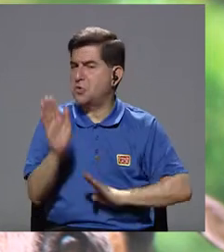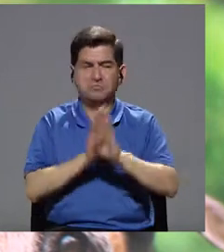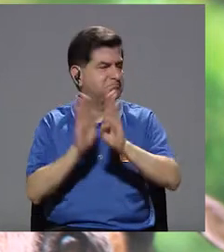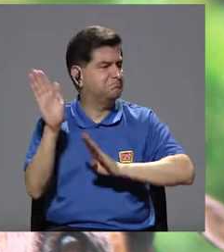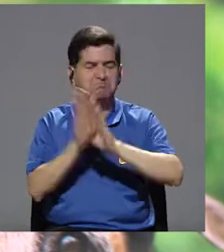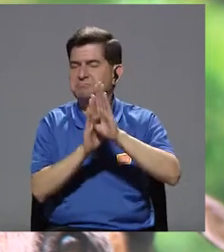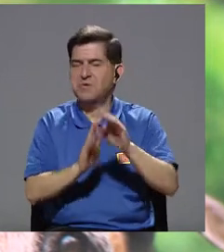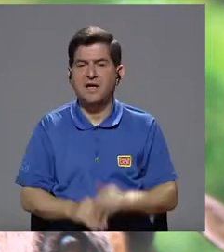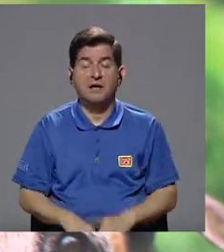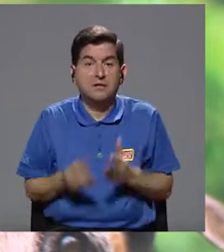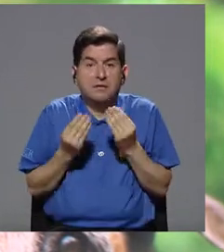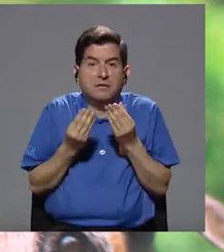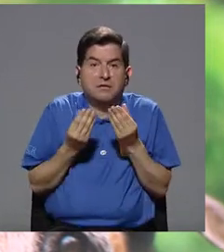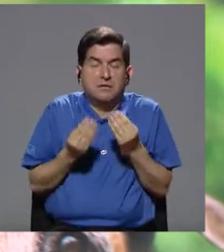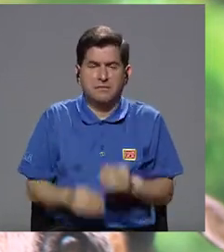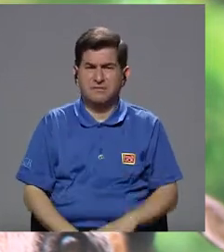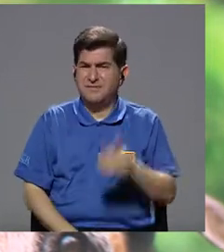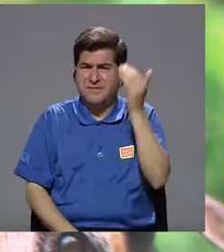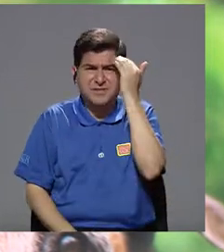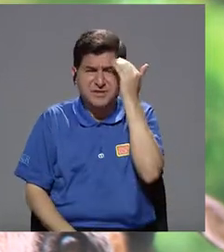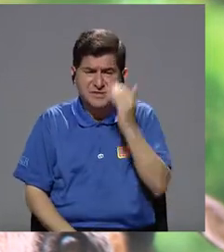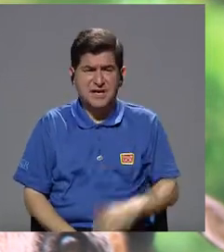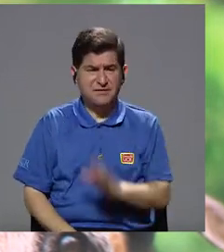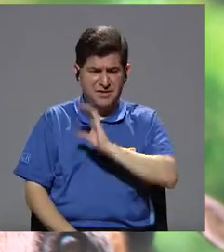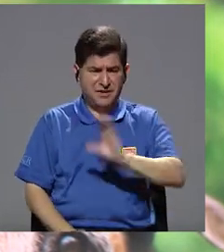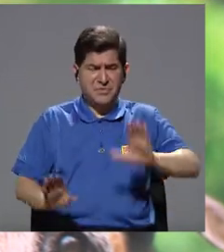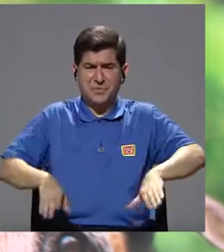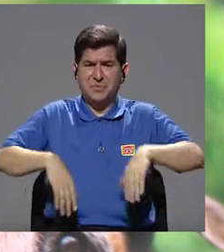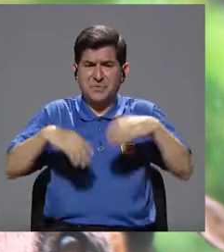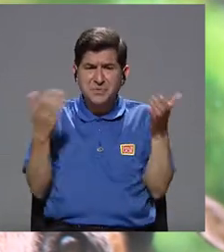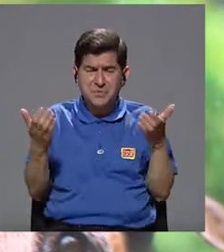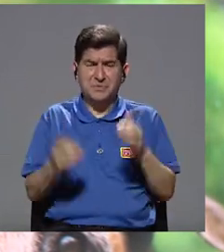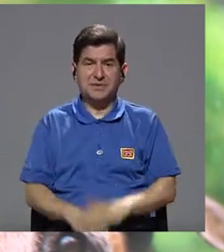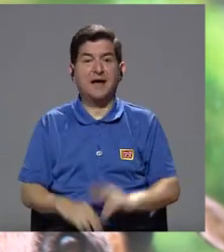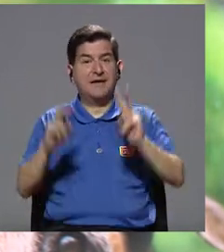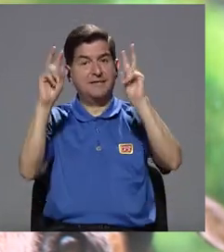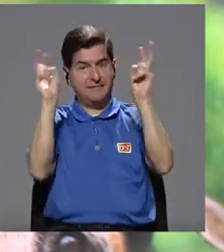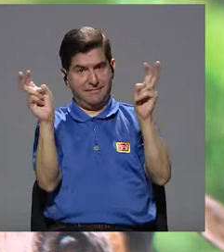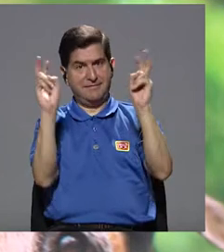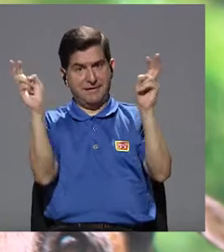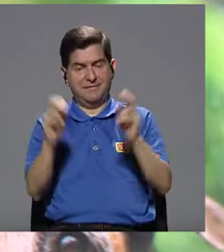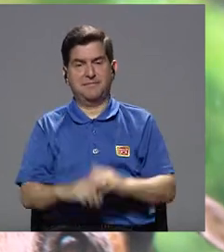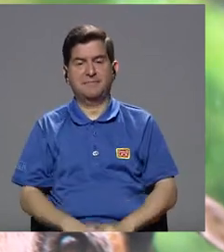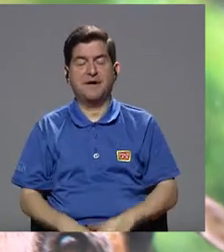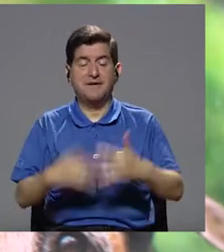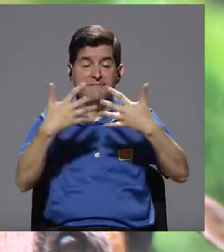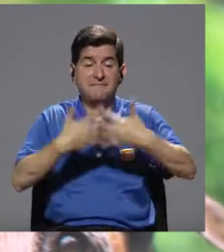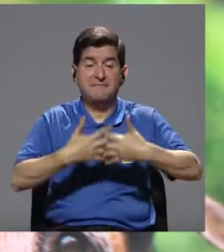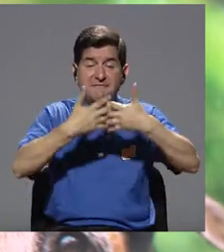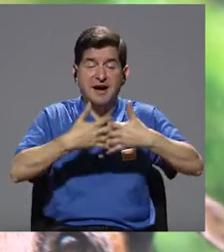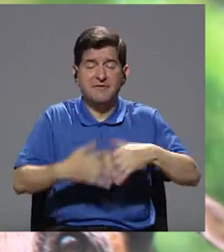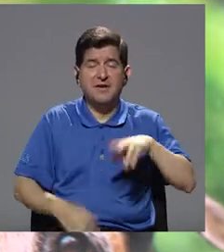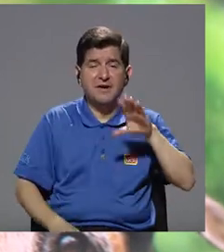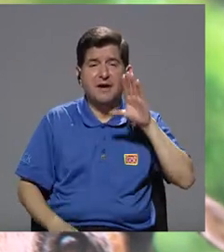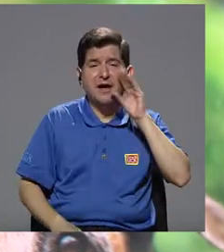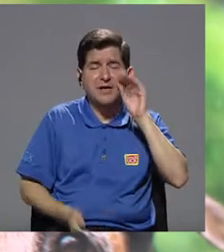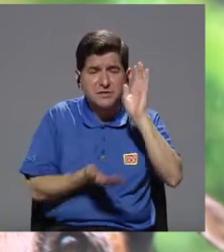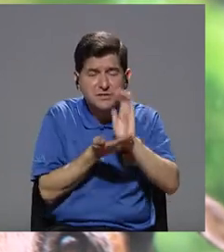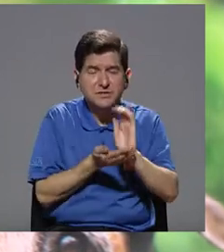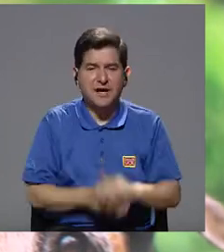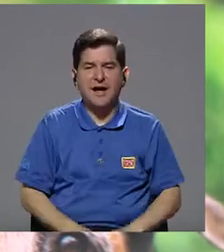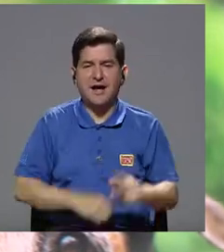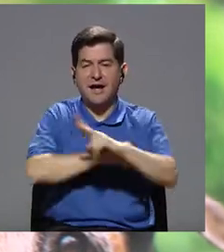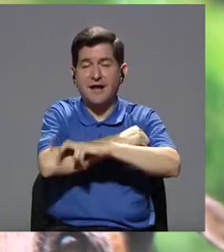bien desarrollados, que van a estar nerviosos, que no van a saber cómo comportarse. Y por supuesto el tema de que de estas fábricas de cachorros lo que hacen es